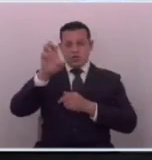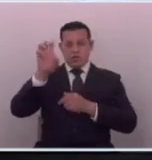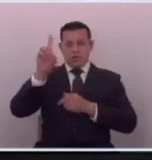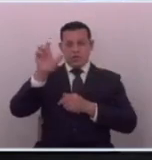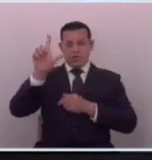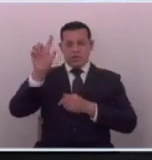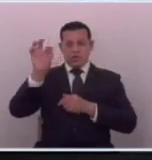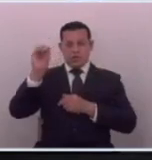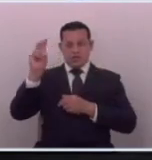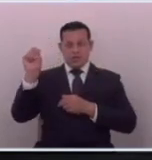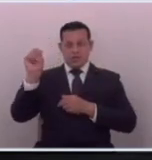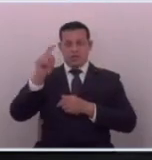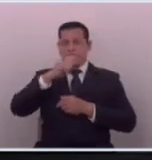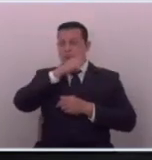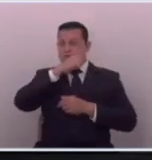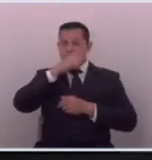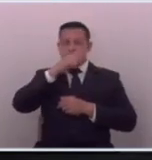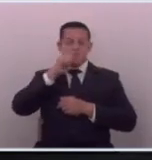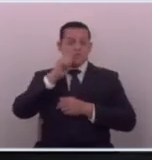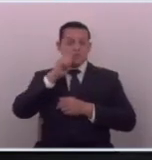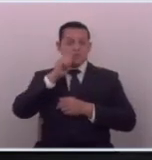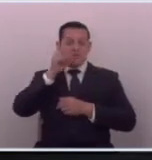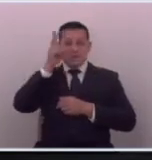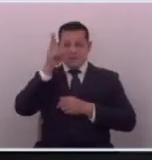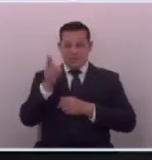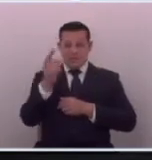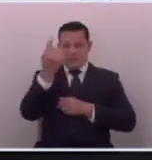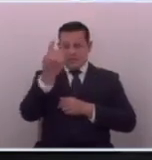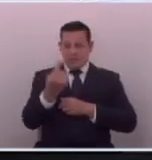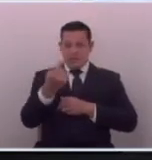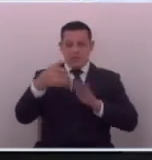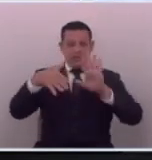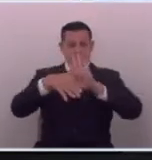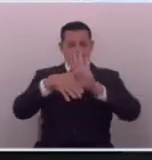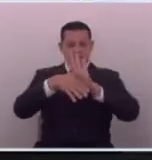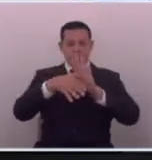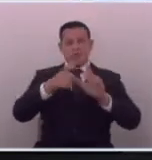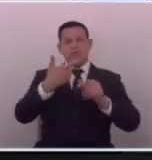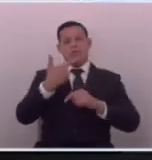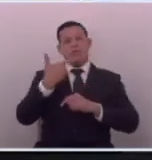que lo callaron la misma gente del FMLN